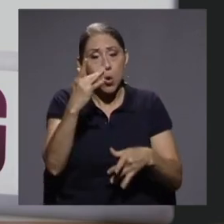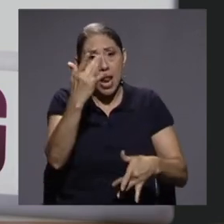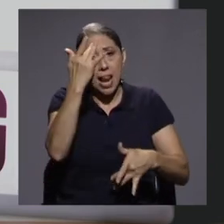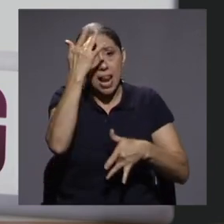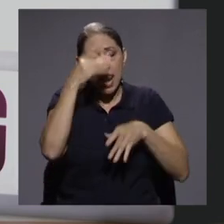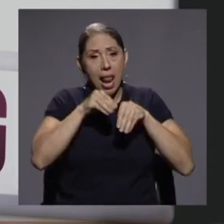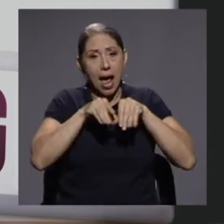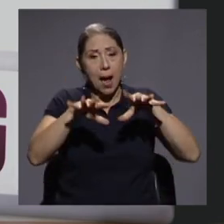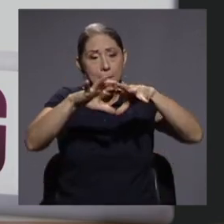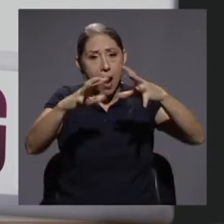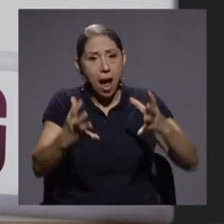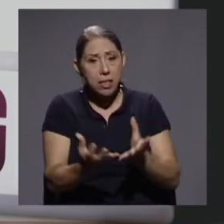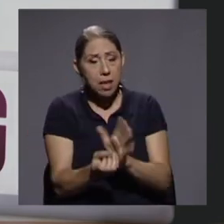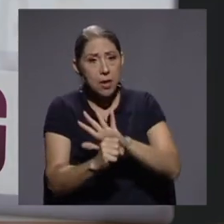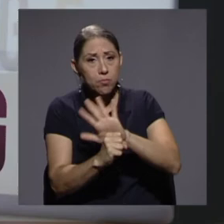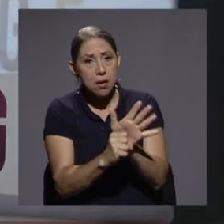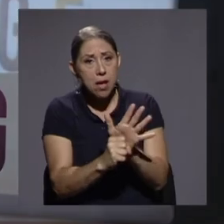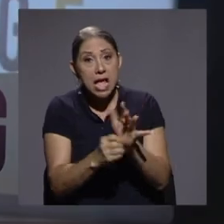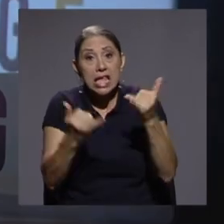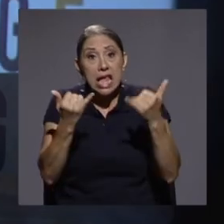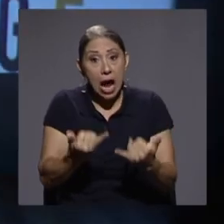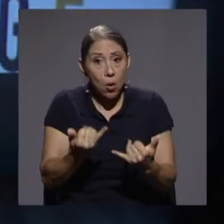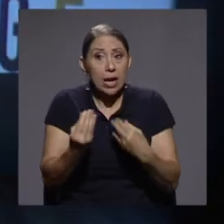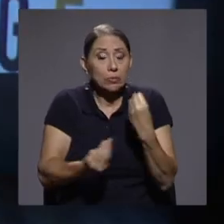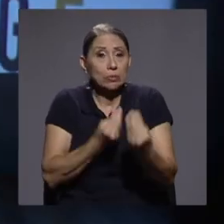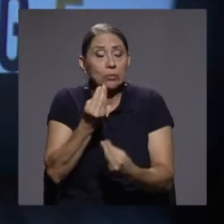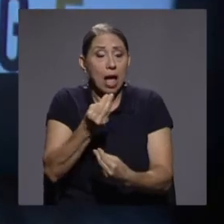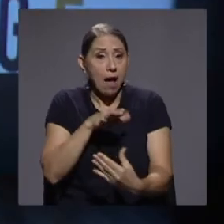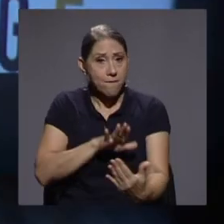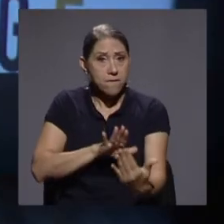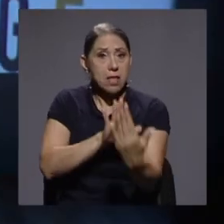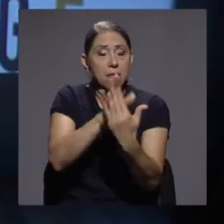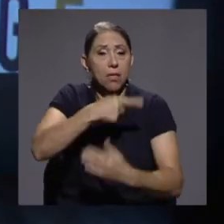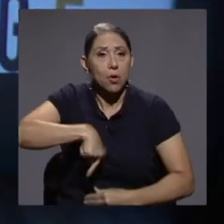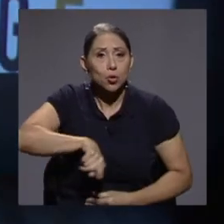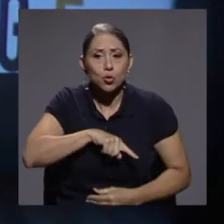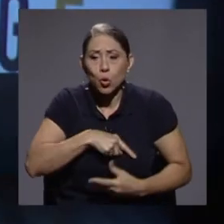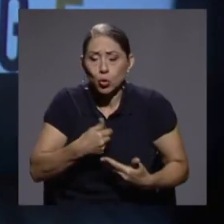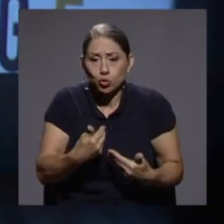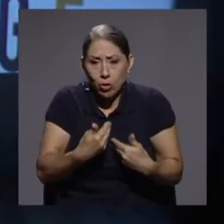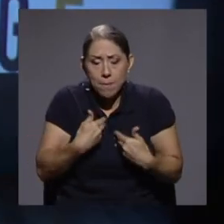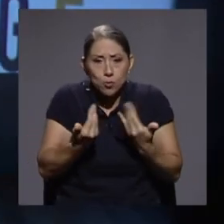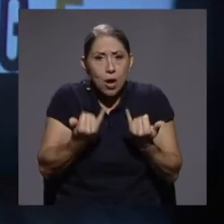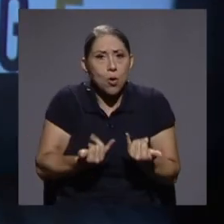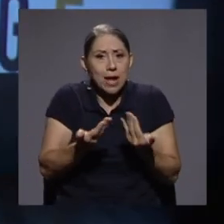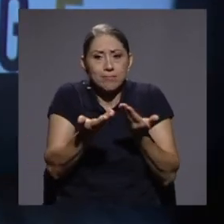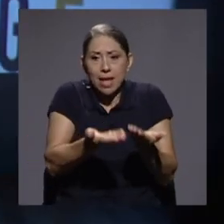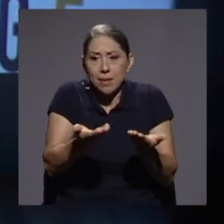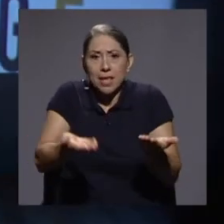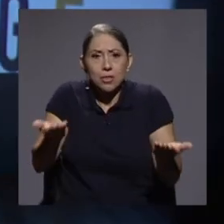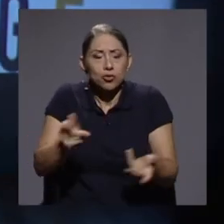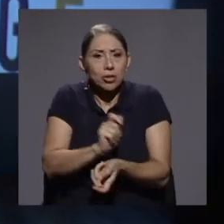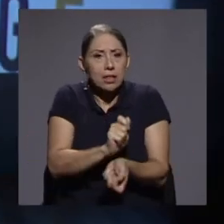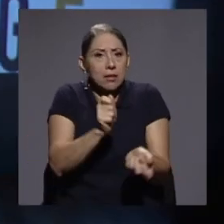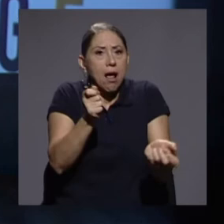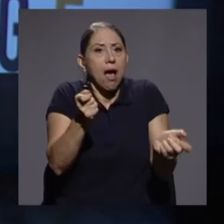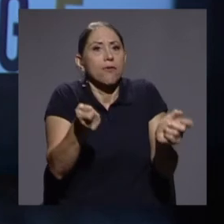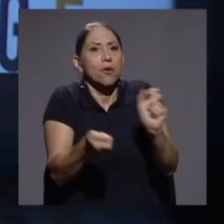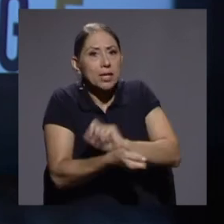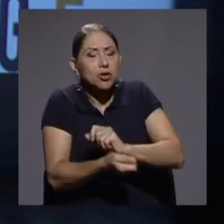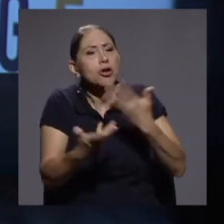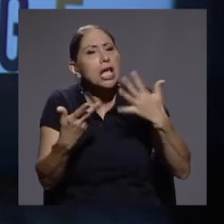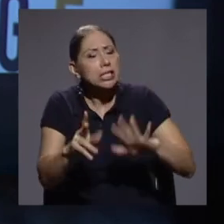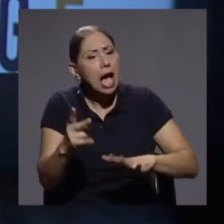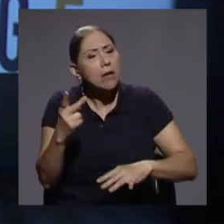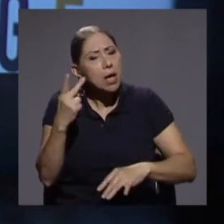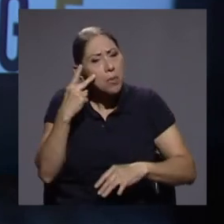del COVID-19, que nos ha enfrentado o que nos ha traído a elementos de transformación que se han visto visibles en los